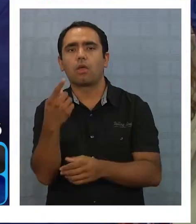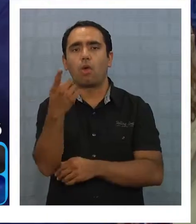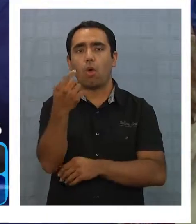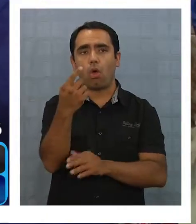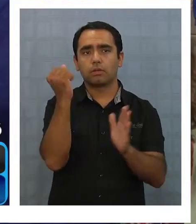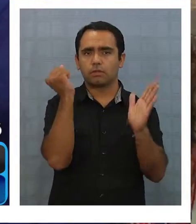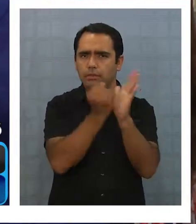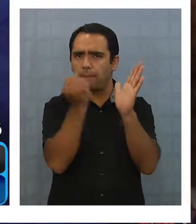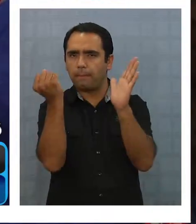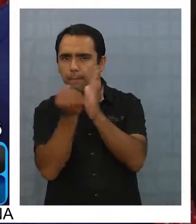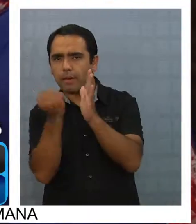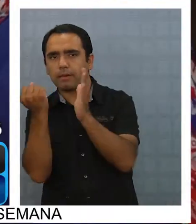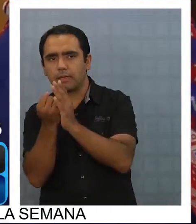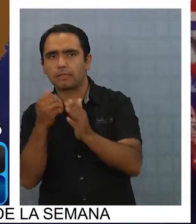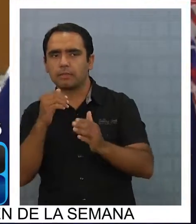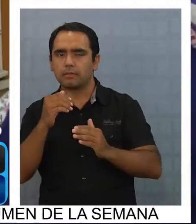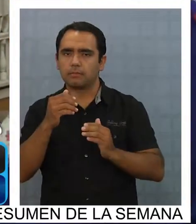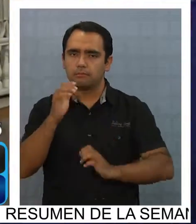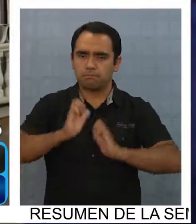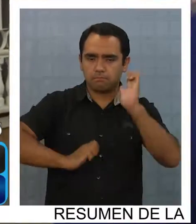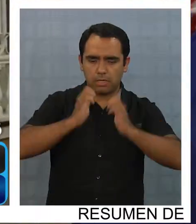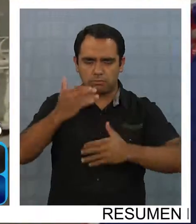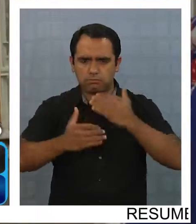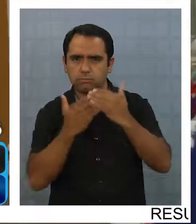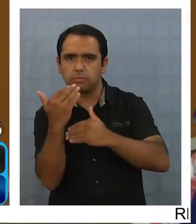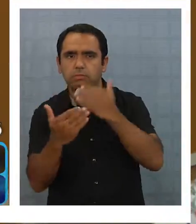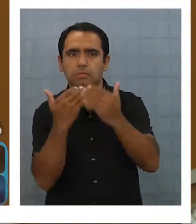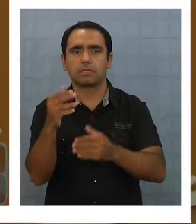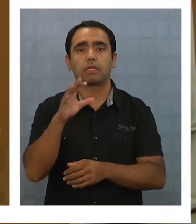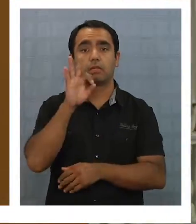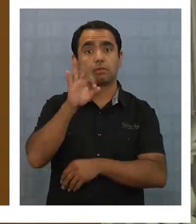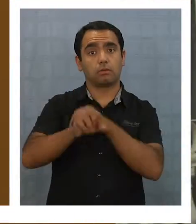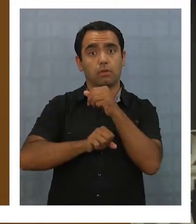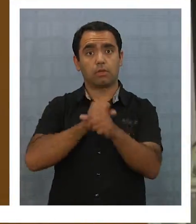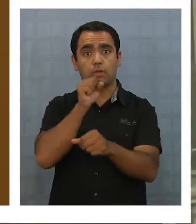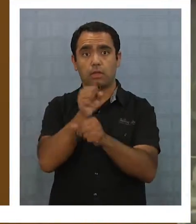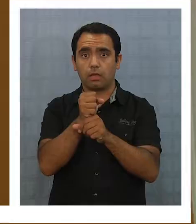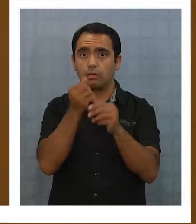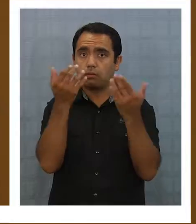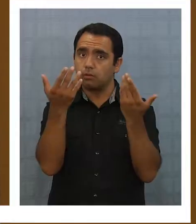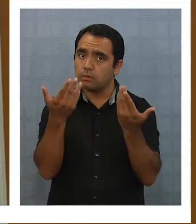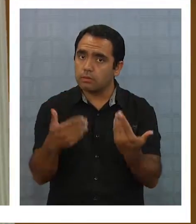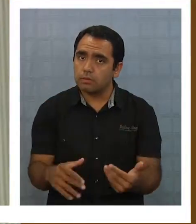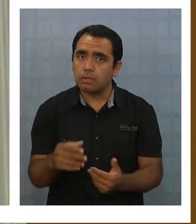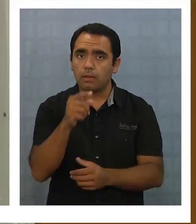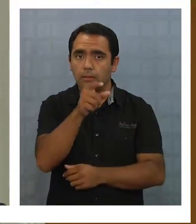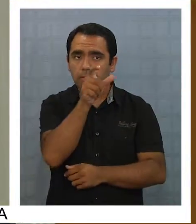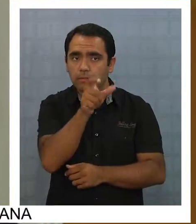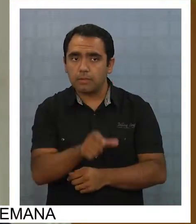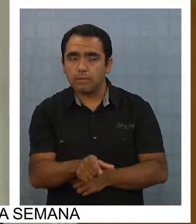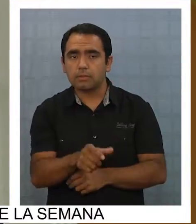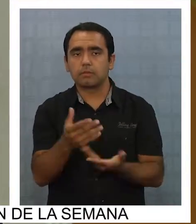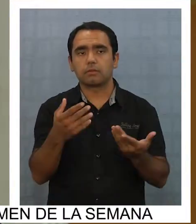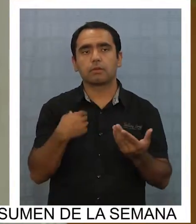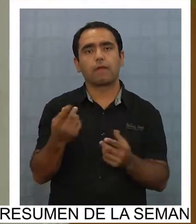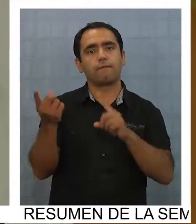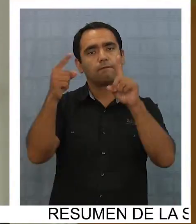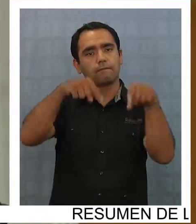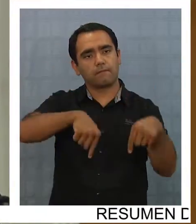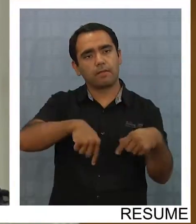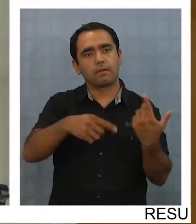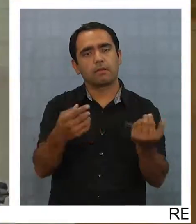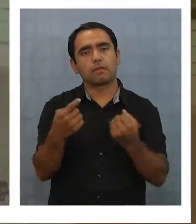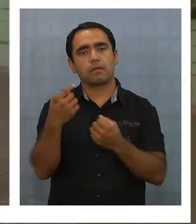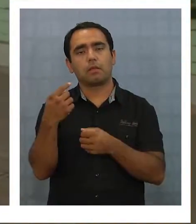marcas, que ha posicionado a través del emprendimiento. Cercano a los 50 años, este exitoso emprendedor llegó a la ciudad por unas horas